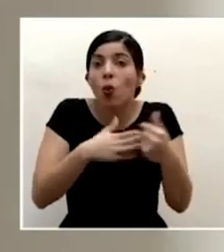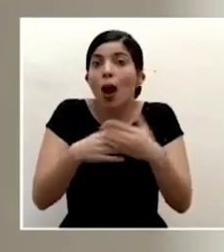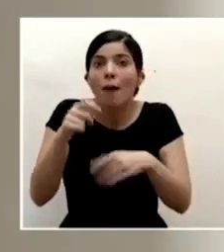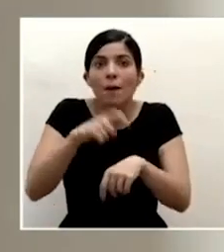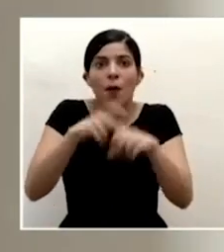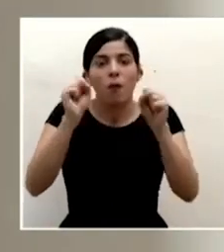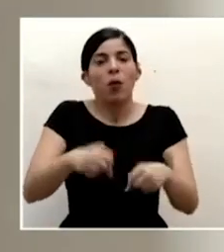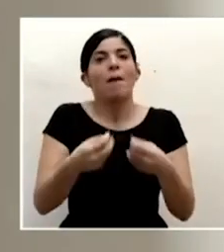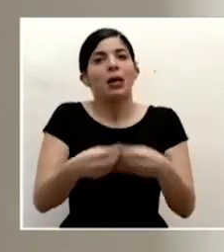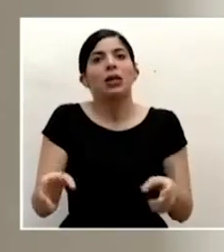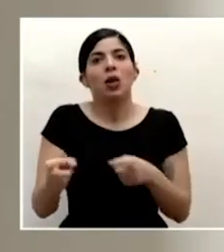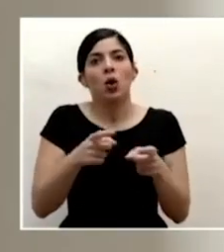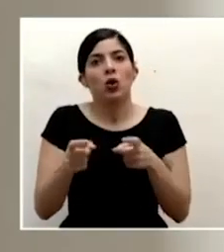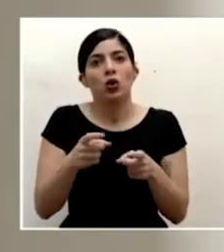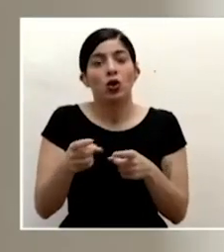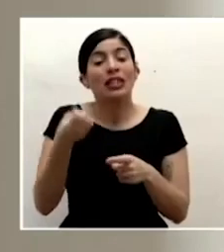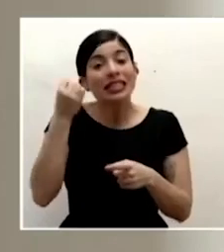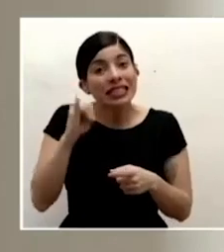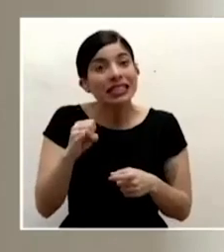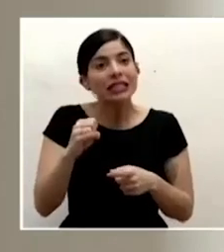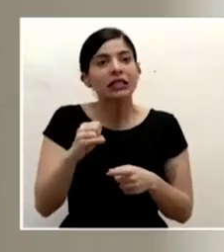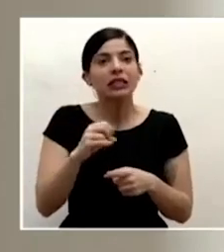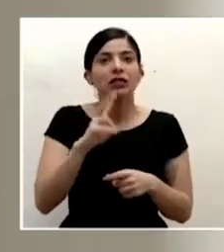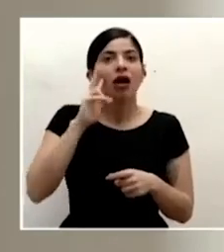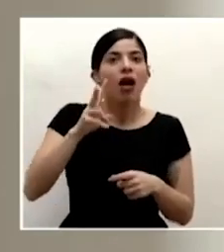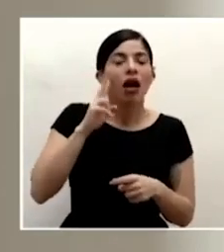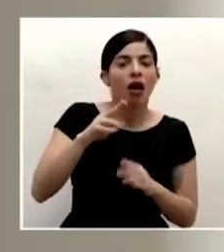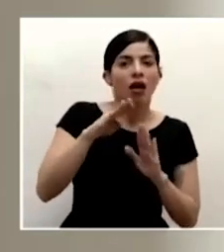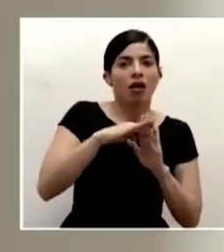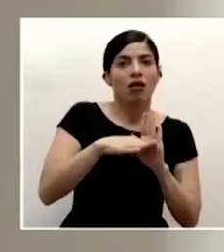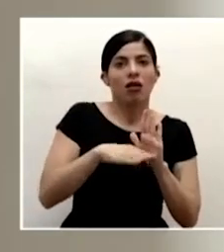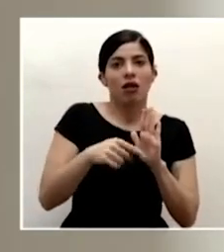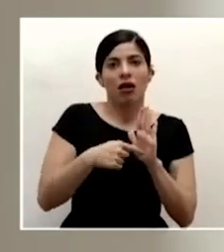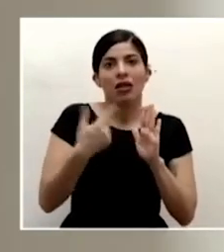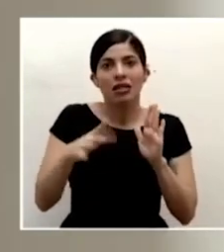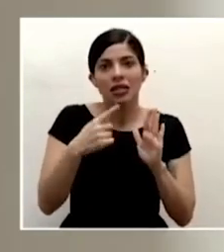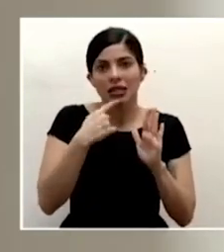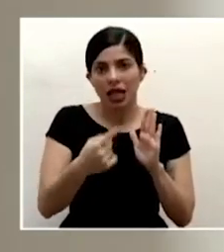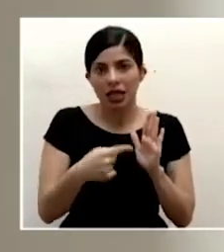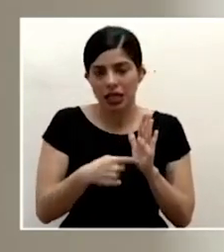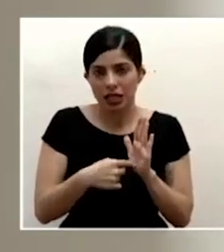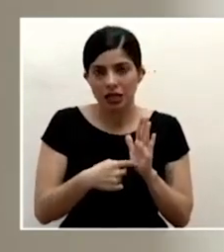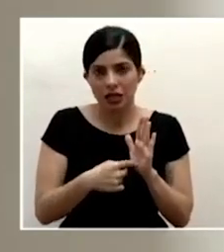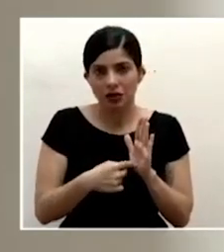si no hacemos el resguardo de las medidas que hemos venido diciendo